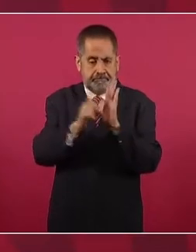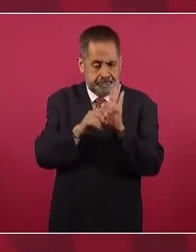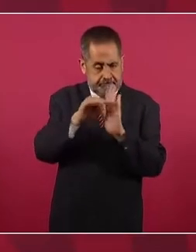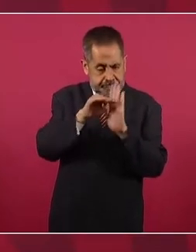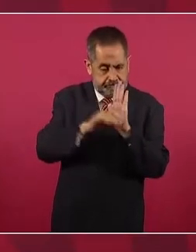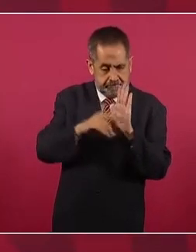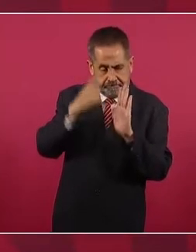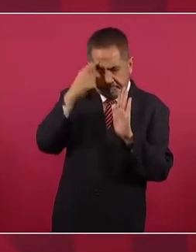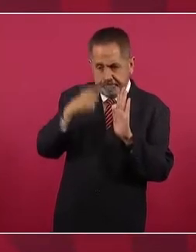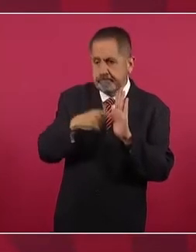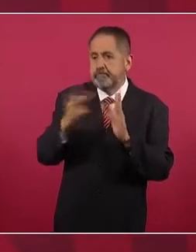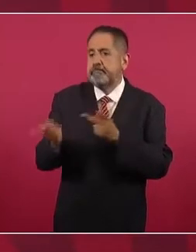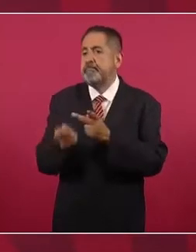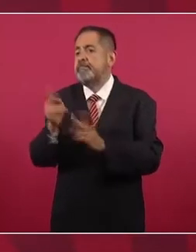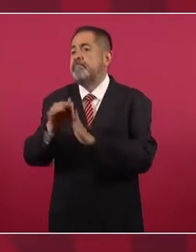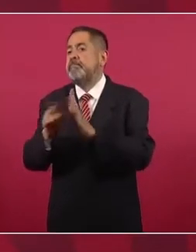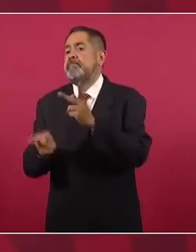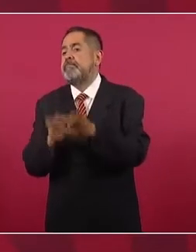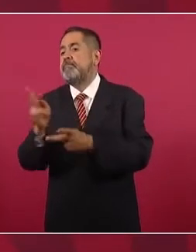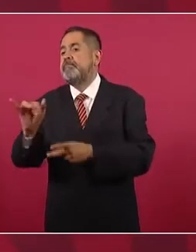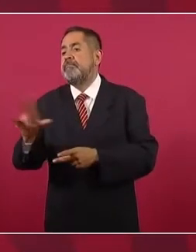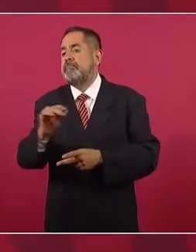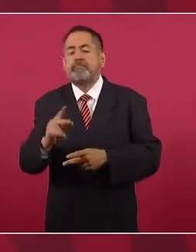¿Y saben qué pasó?